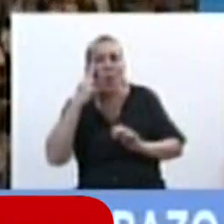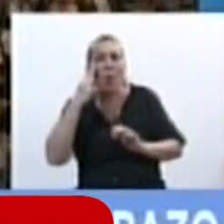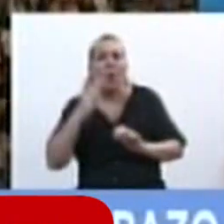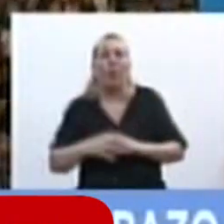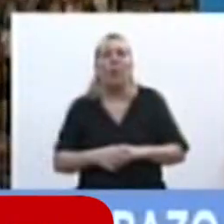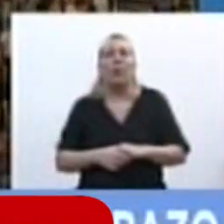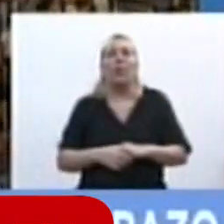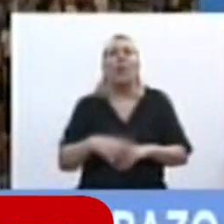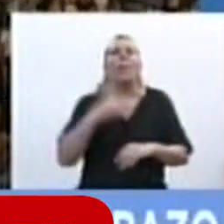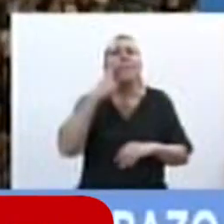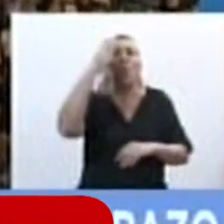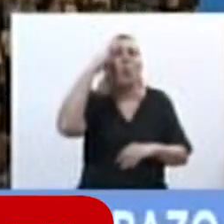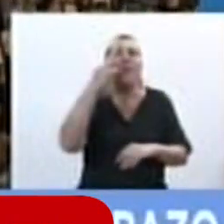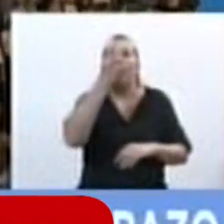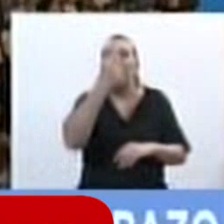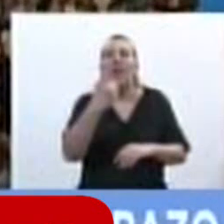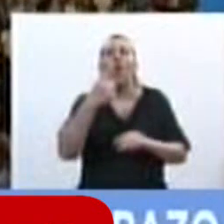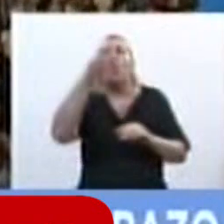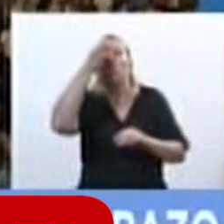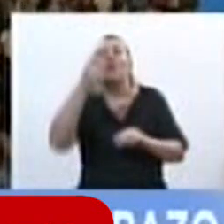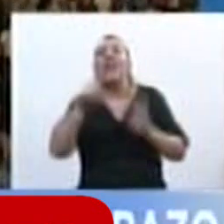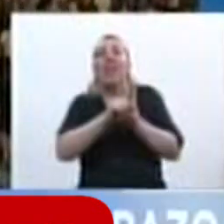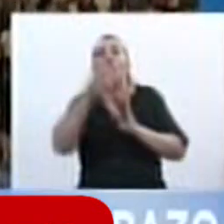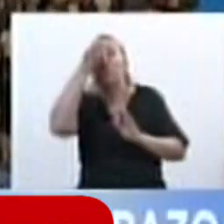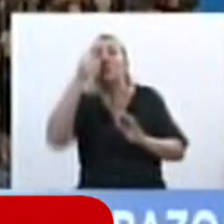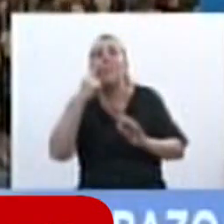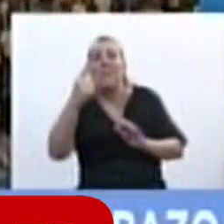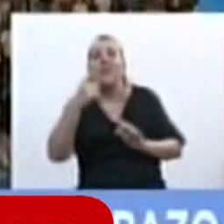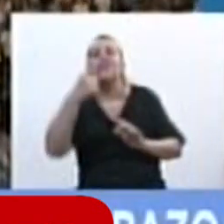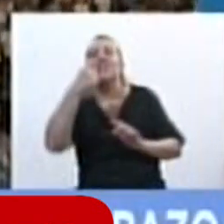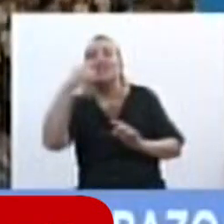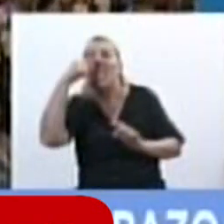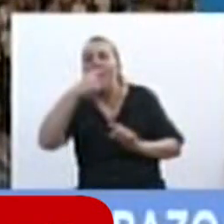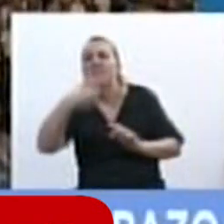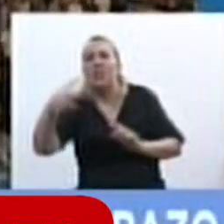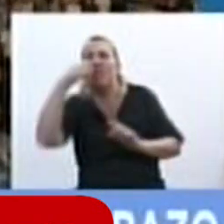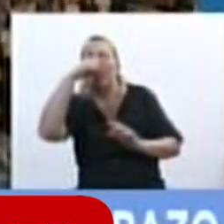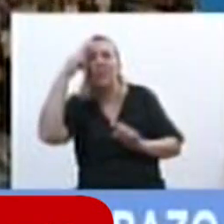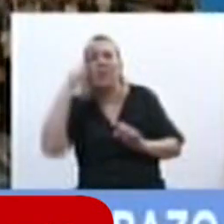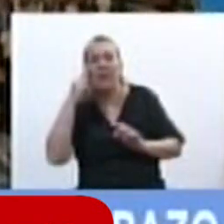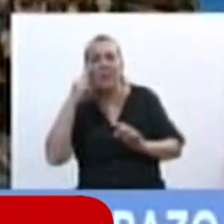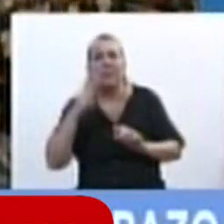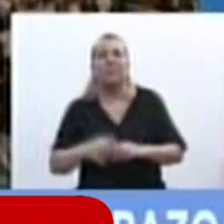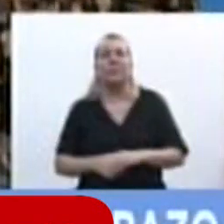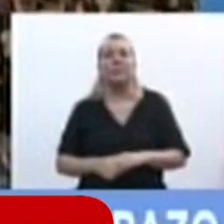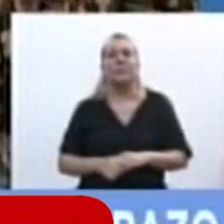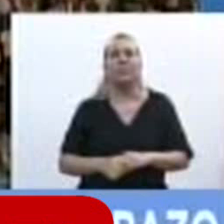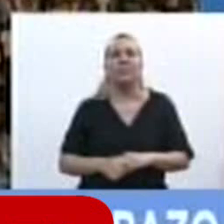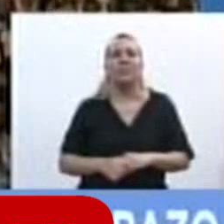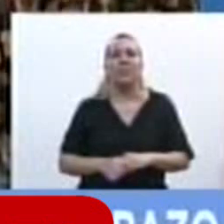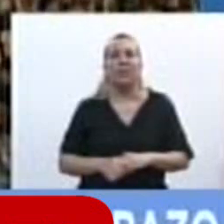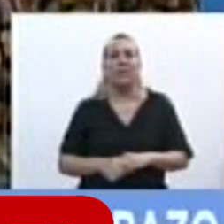En el 1921, con la ley 11179, que es la que rige actualmente. 100 años,